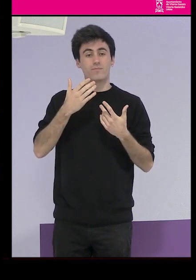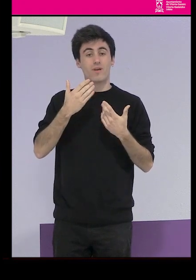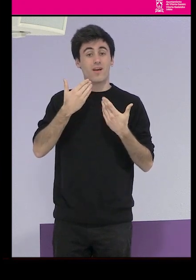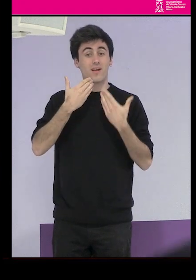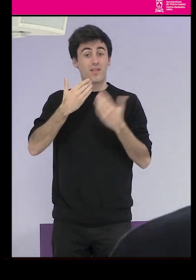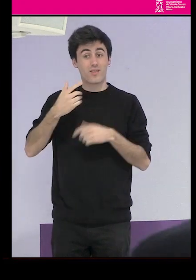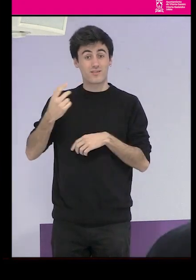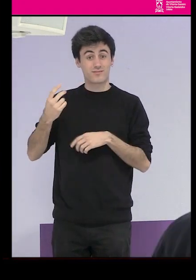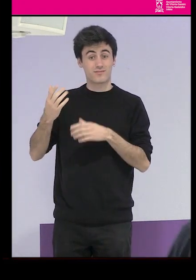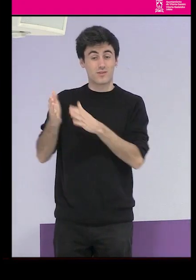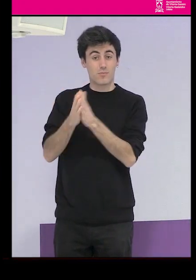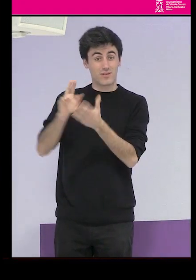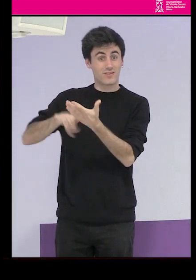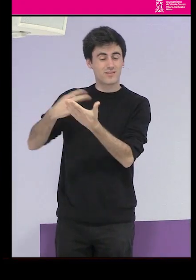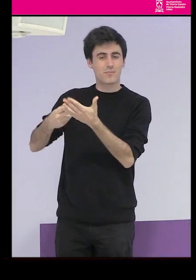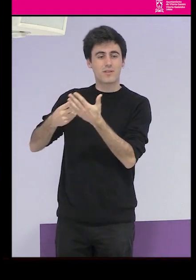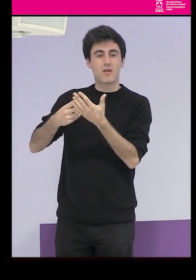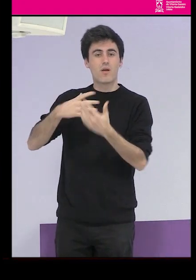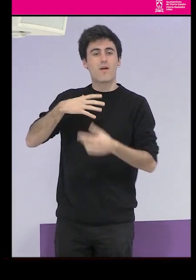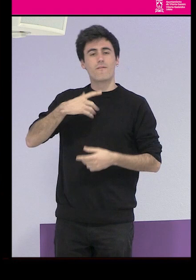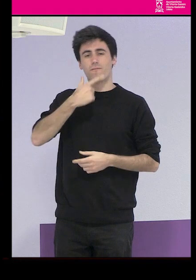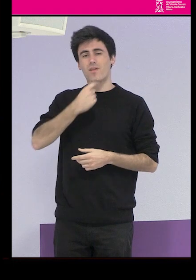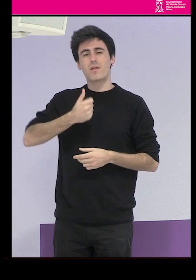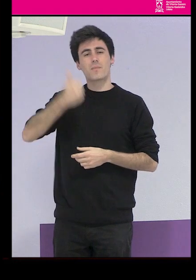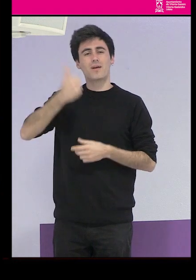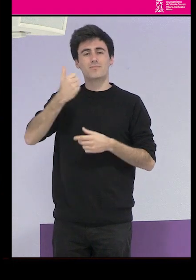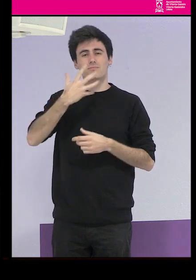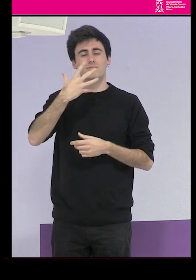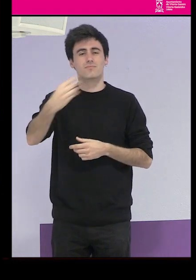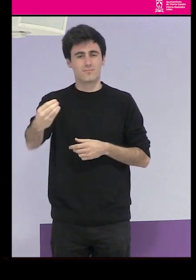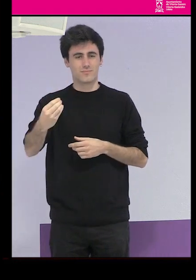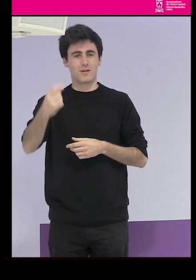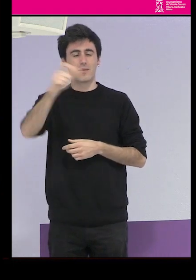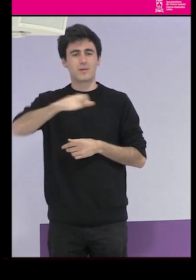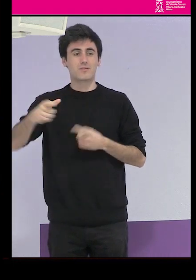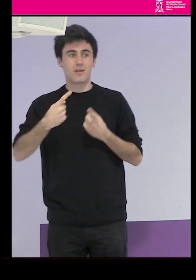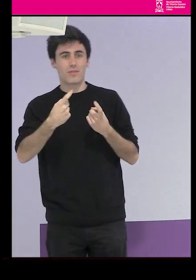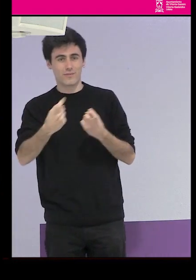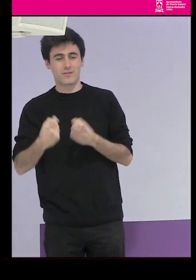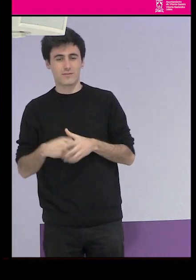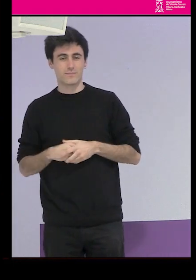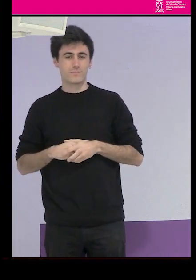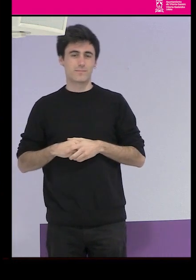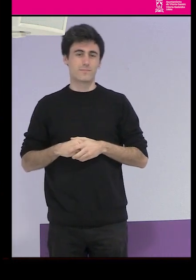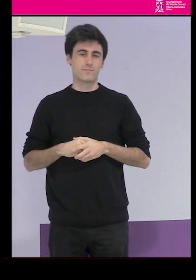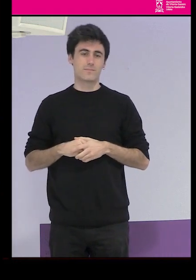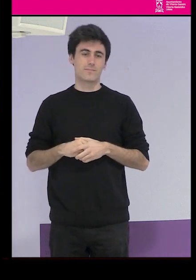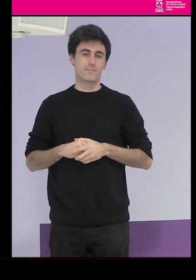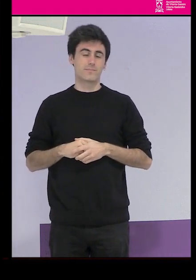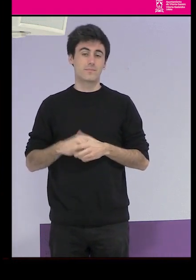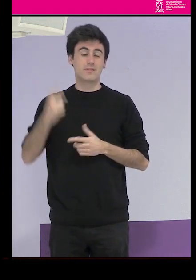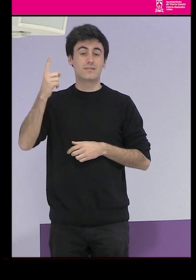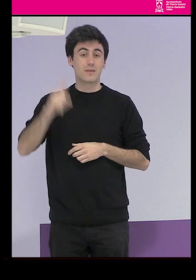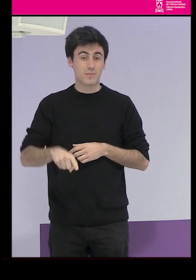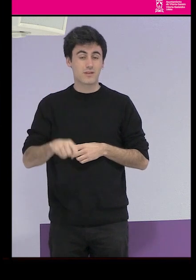la comprensión de la charla de Andrea para las personas que lo necesiten y también